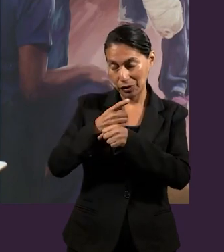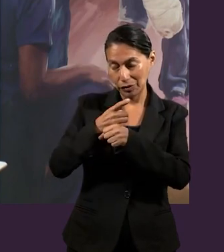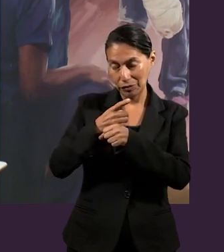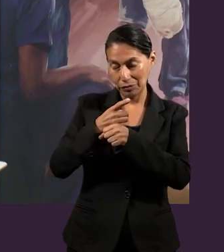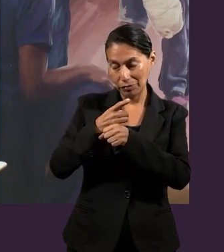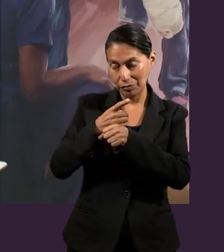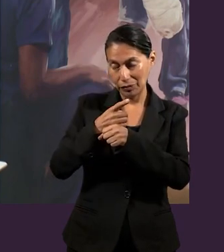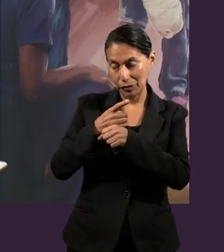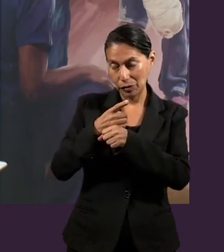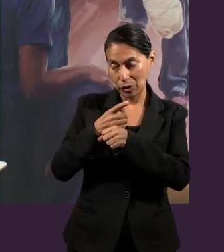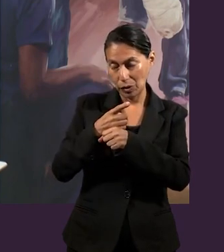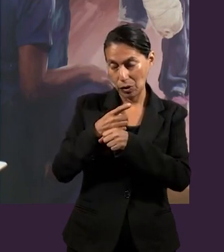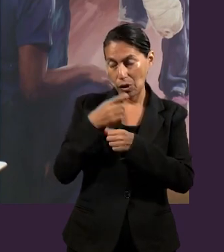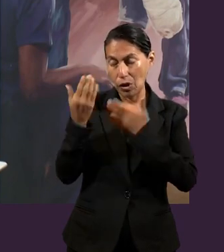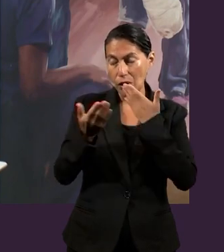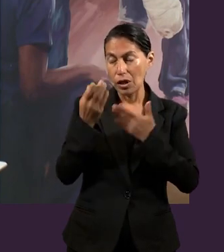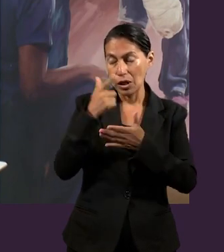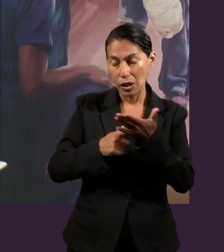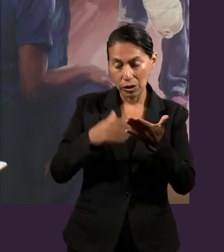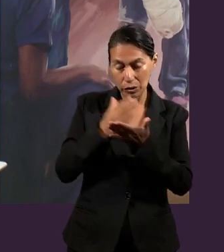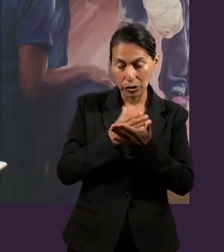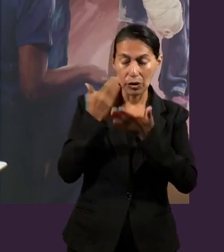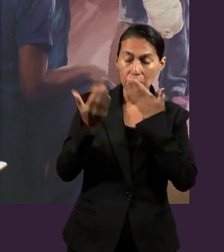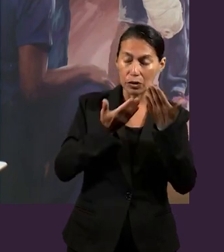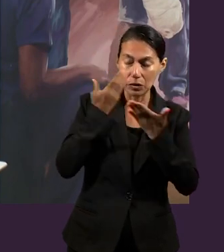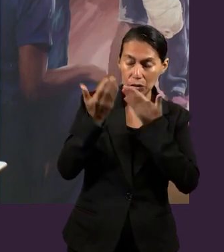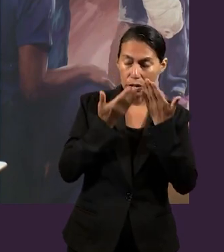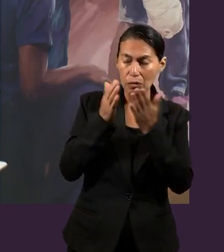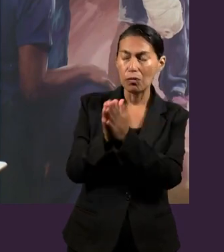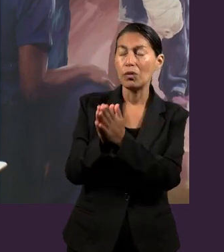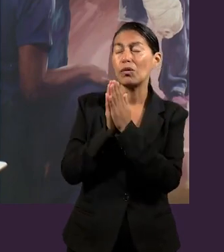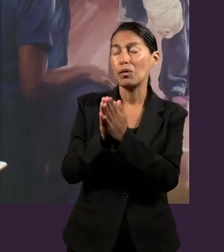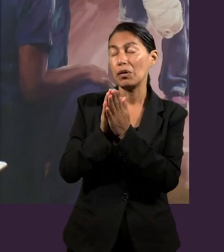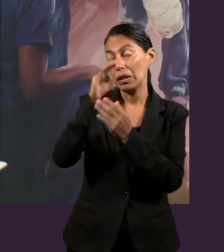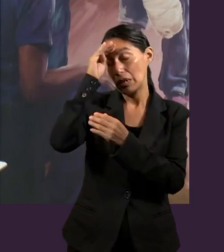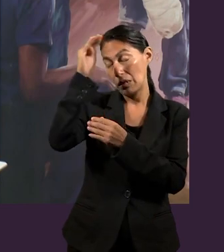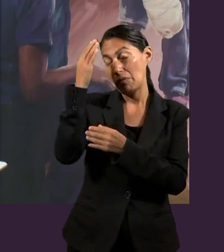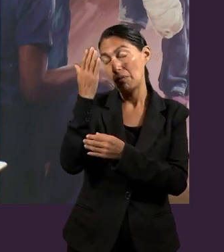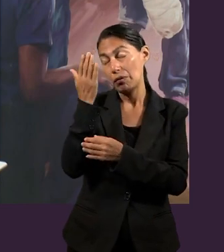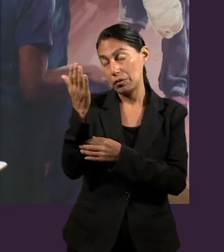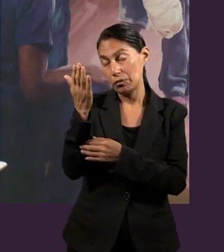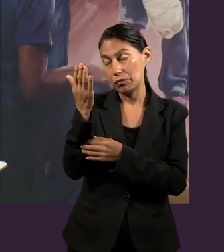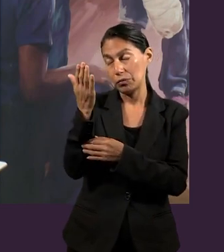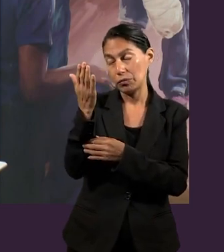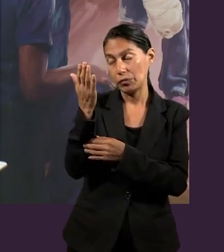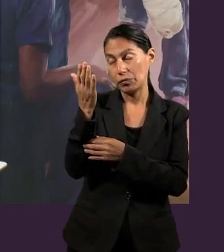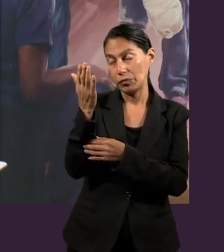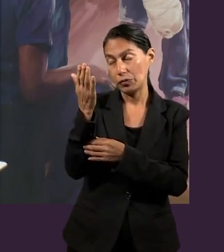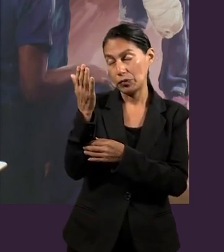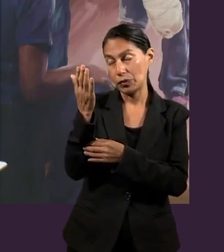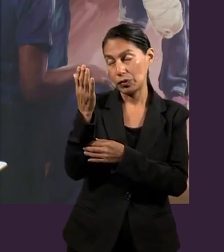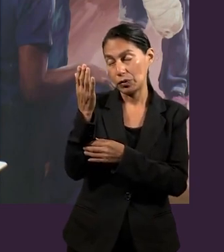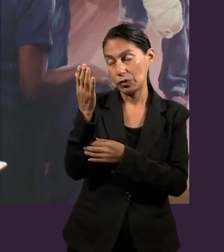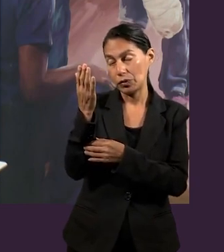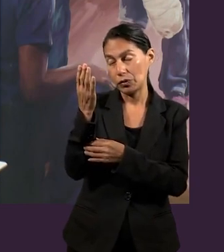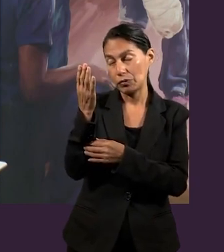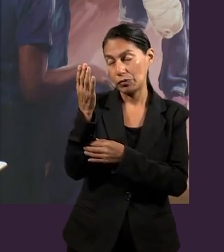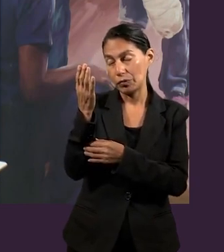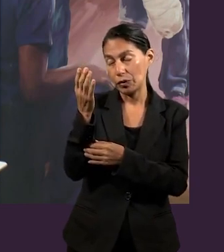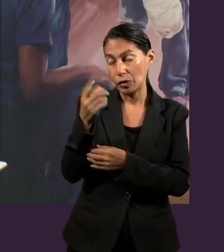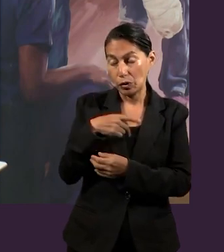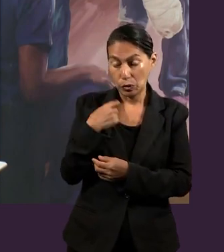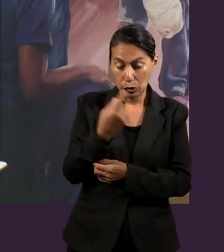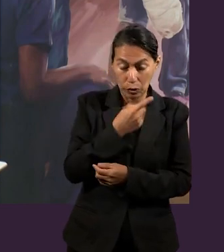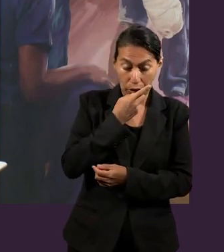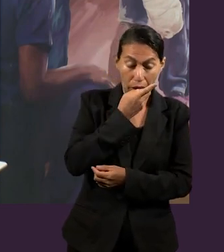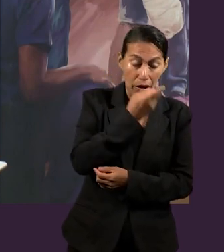por darnos la oportunidad de poder estudiar esta lección. Señor, te pedimos de que todo lo que digamos, Señor, sea porque tú, Señor,